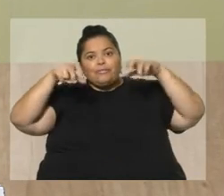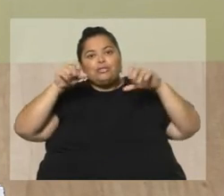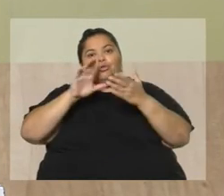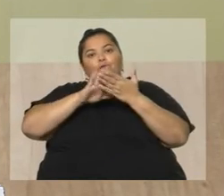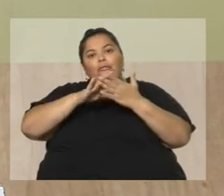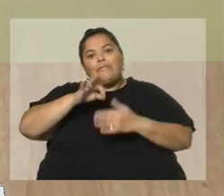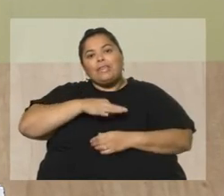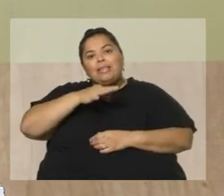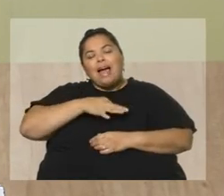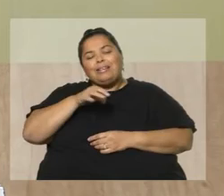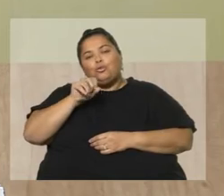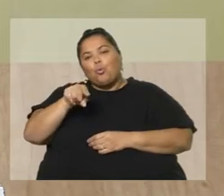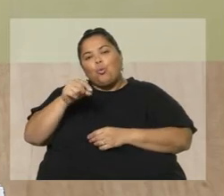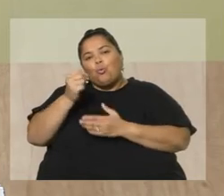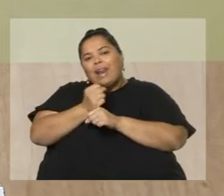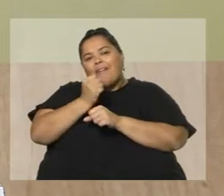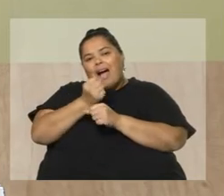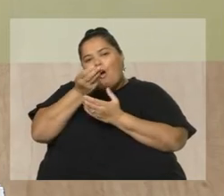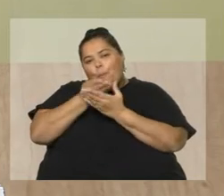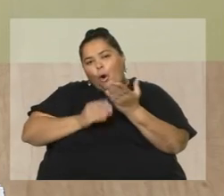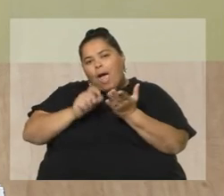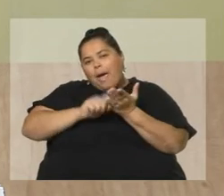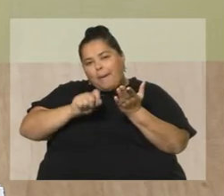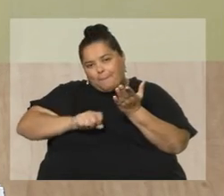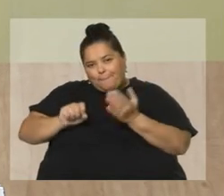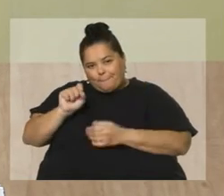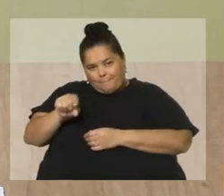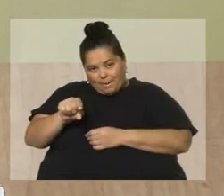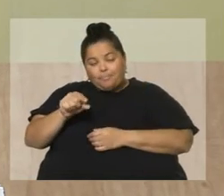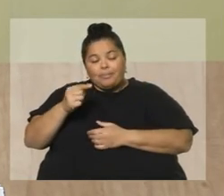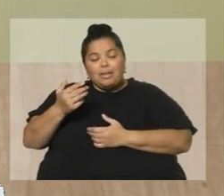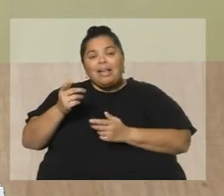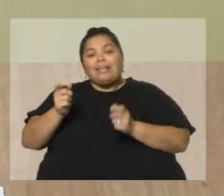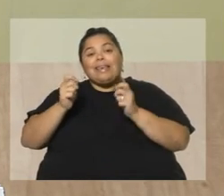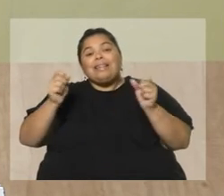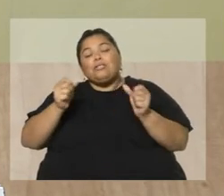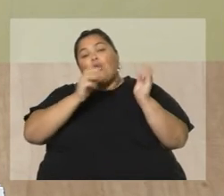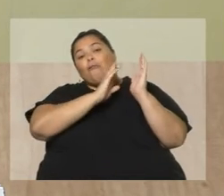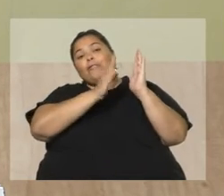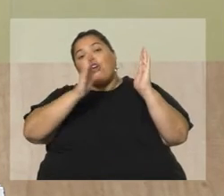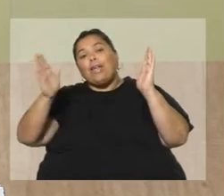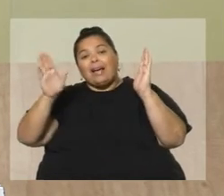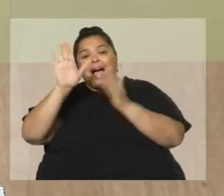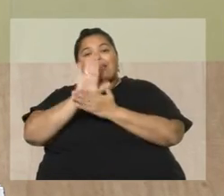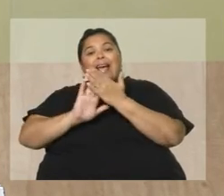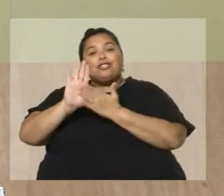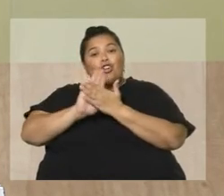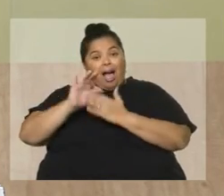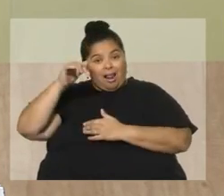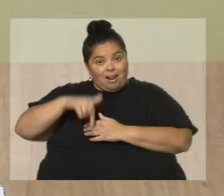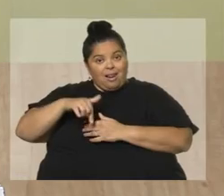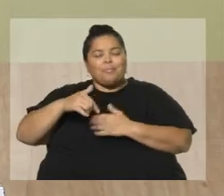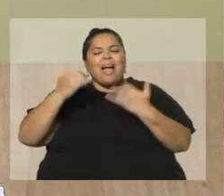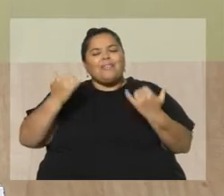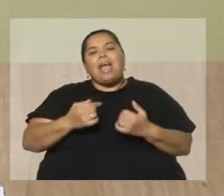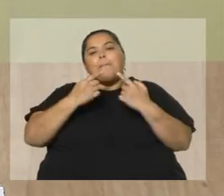obra, a partir de un archivo digital que realizó la Biblioteca Nacional, de todo el material que la familia Eva Ferreira